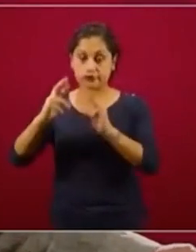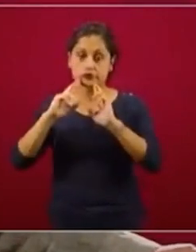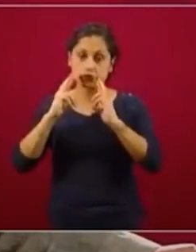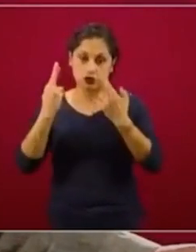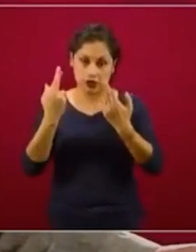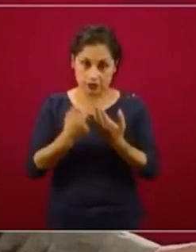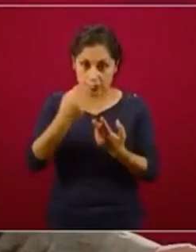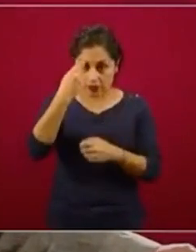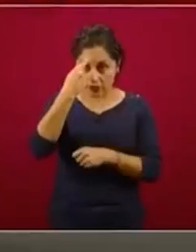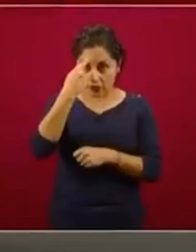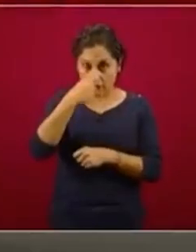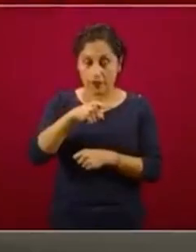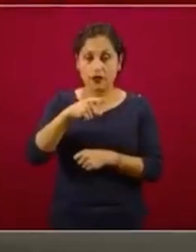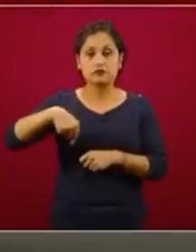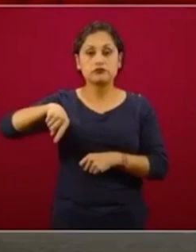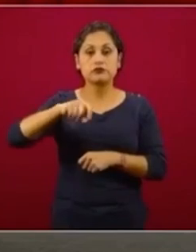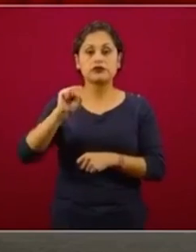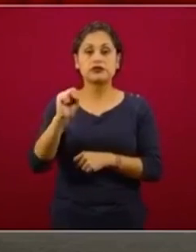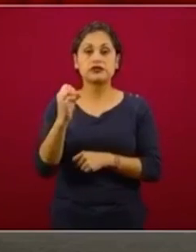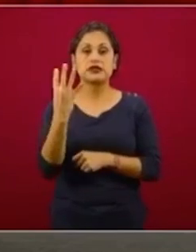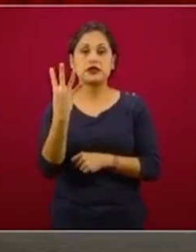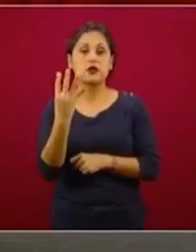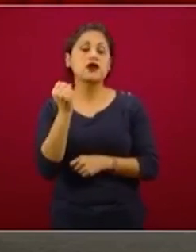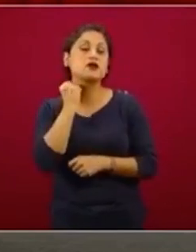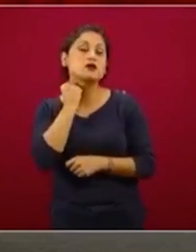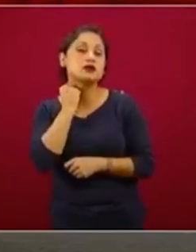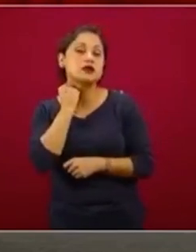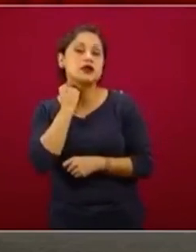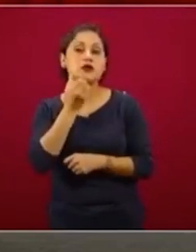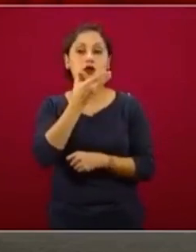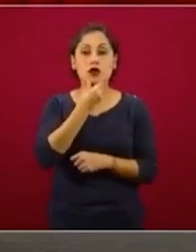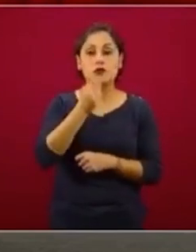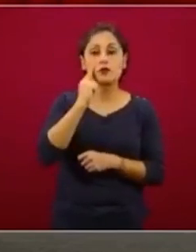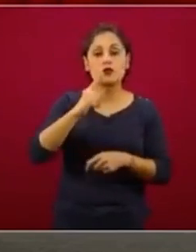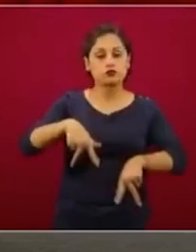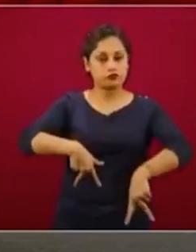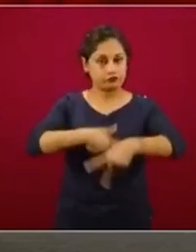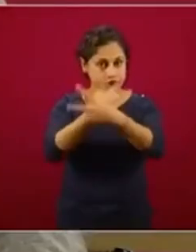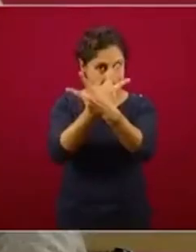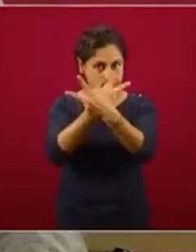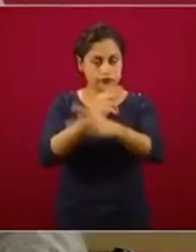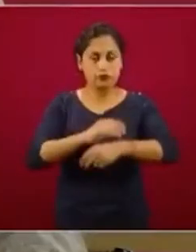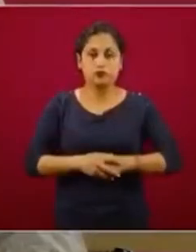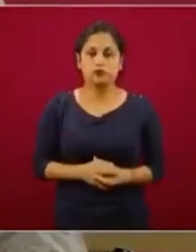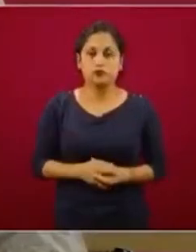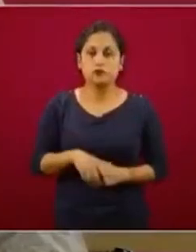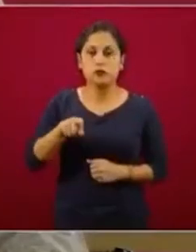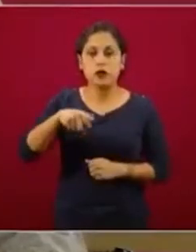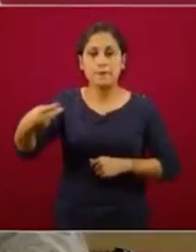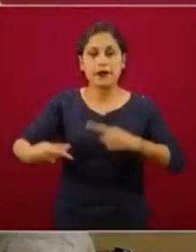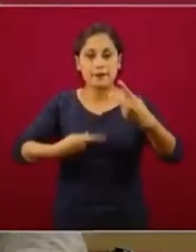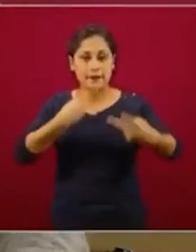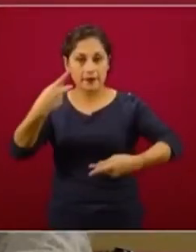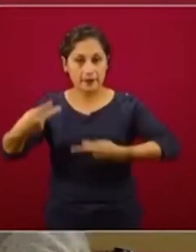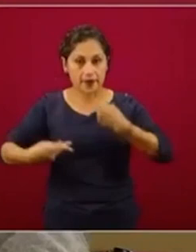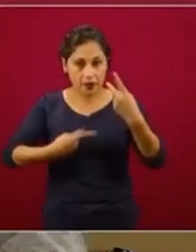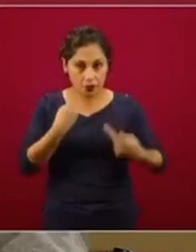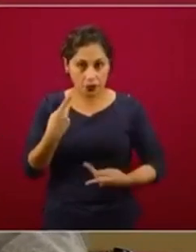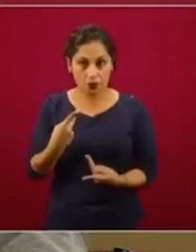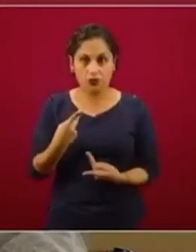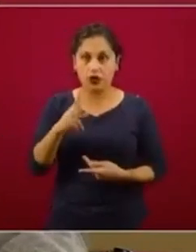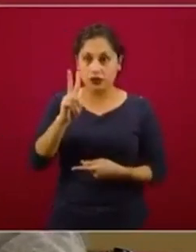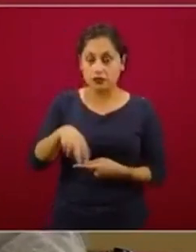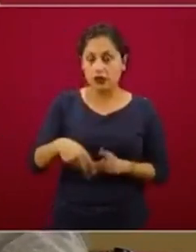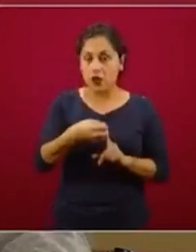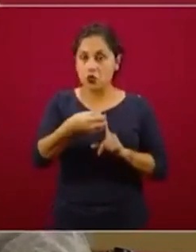Participaron 64 senadoras y senadores, según me dijeron, todo fue por vía virtual. Me cuestionaron de una manera muy